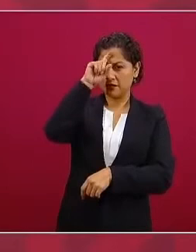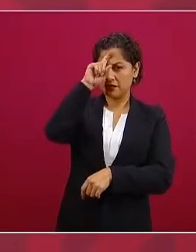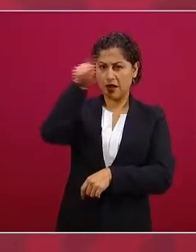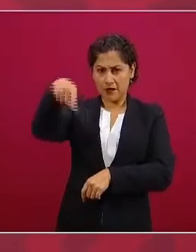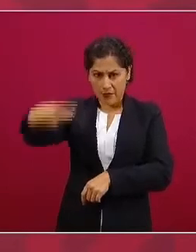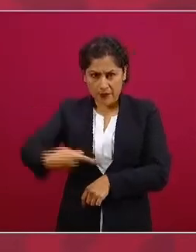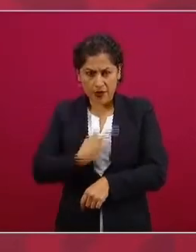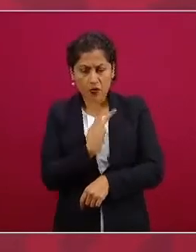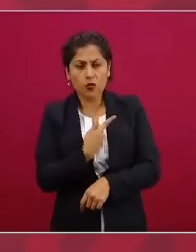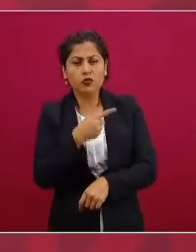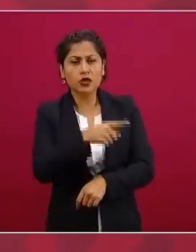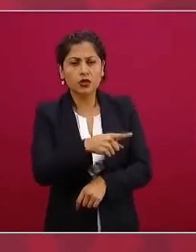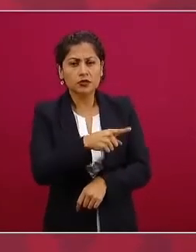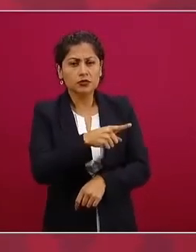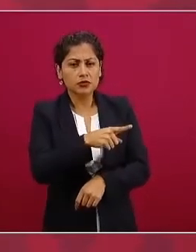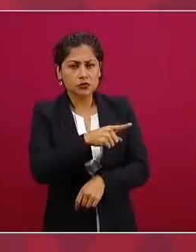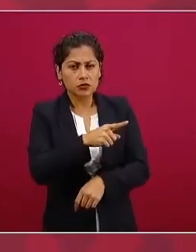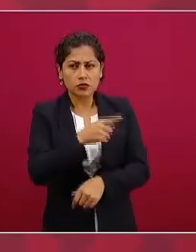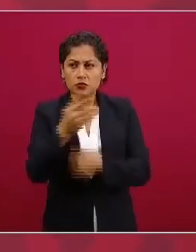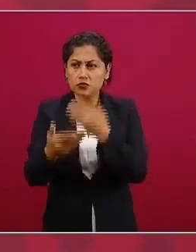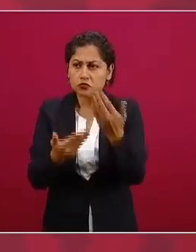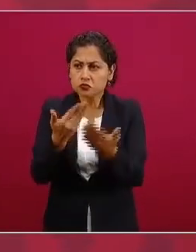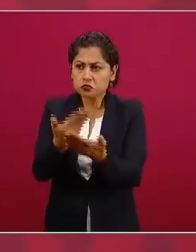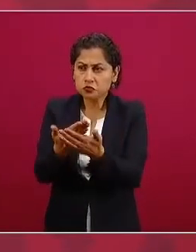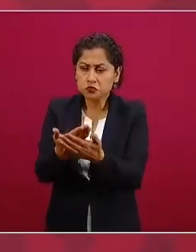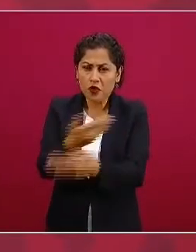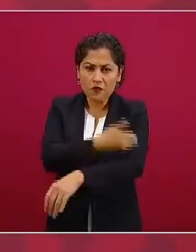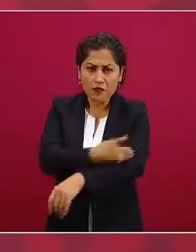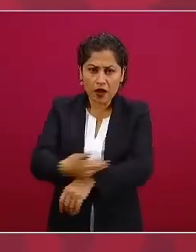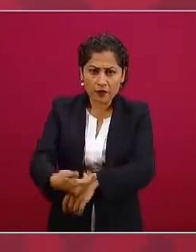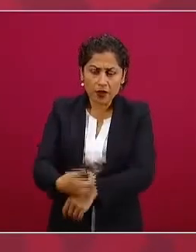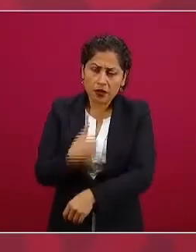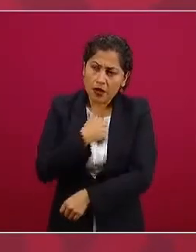pésame así como se los estoy planteando